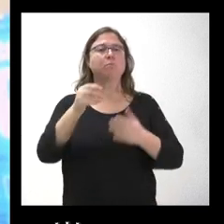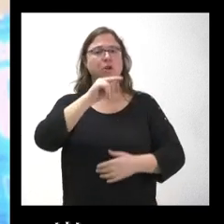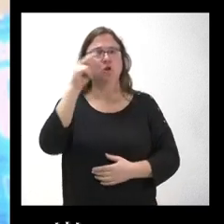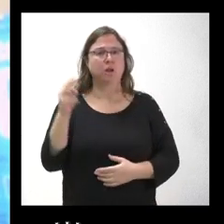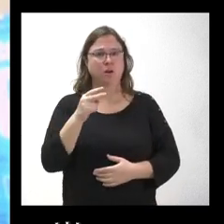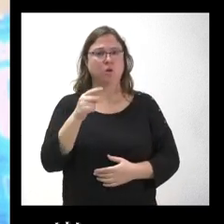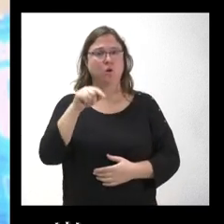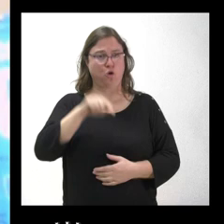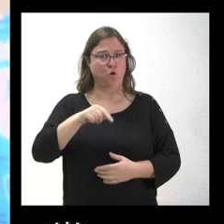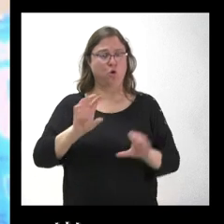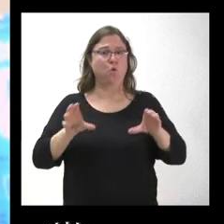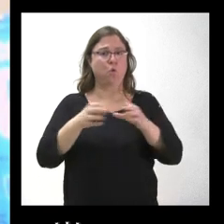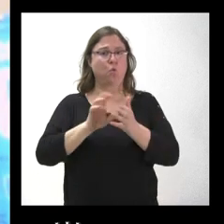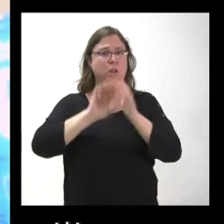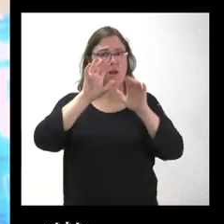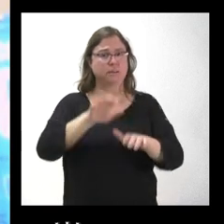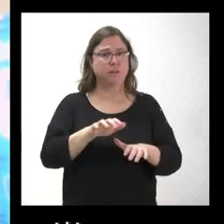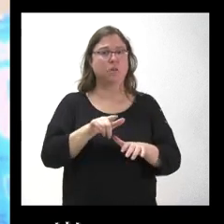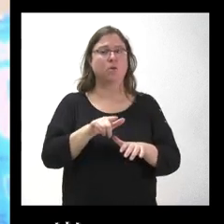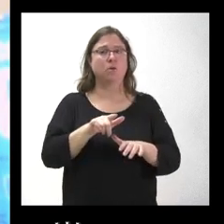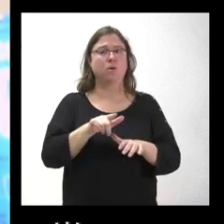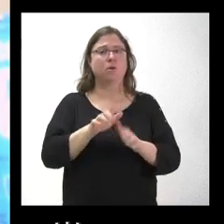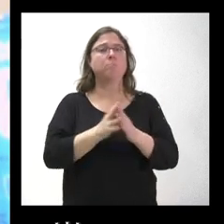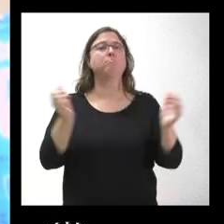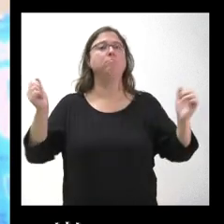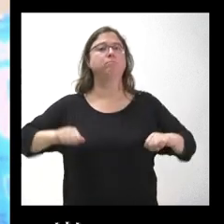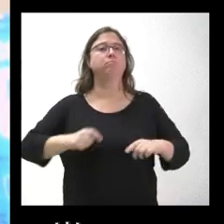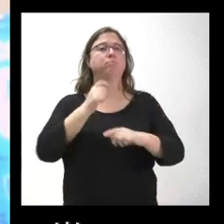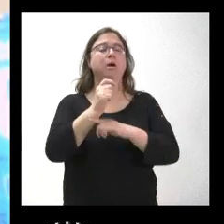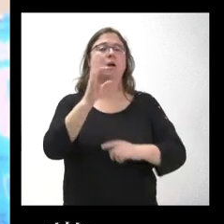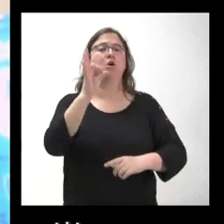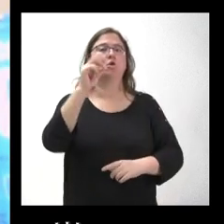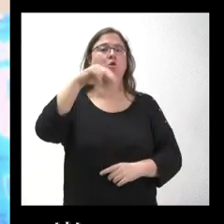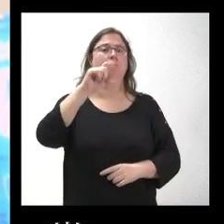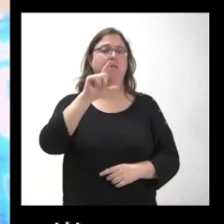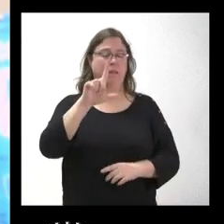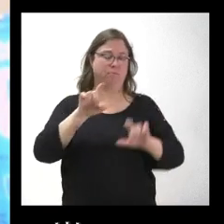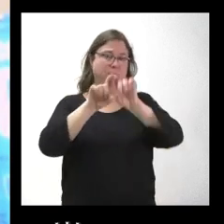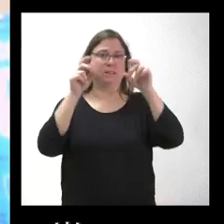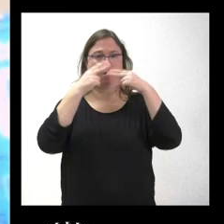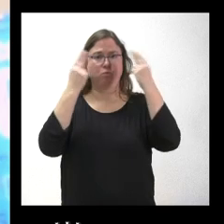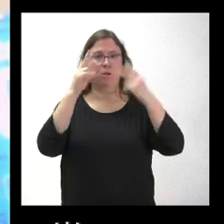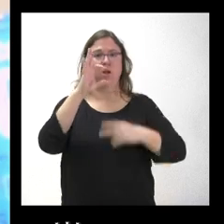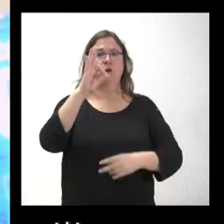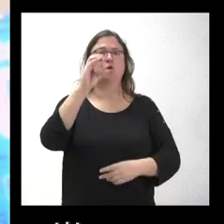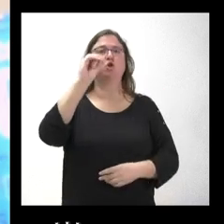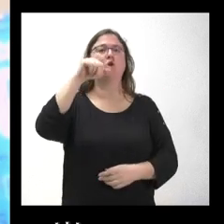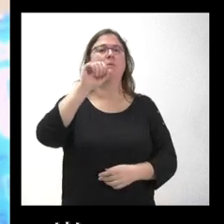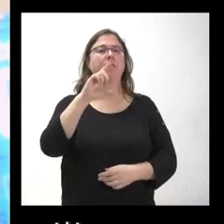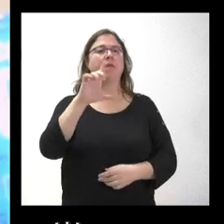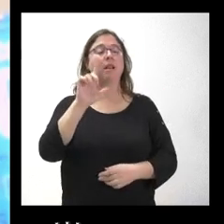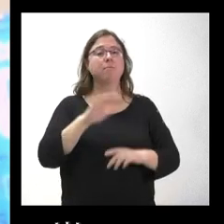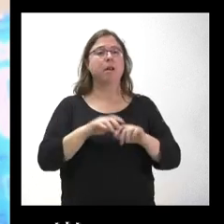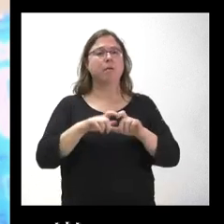hoy la Junta de Castilla y León acuerda aportar a Somacil, a la empresa pública Somacil, para ampliar el